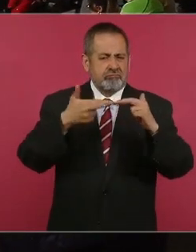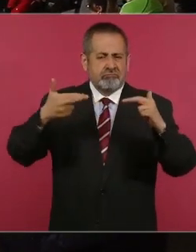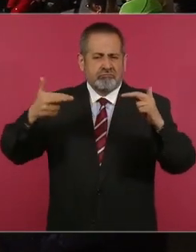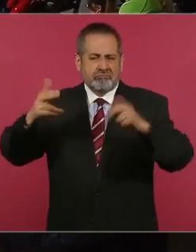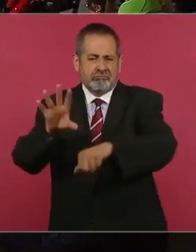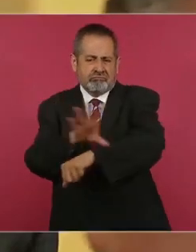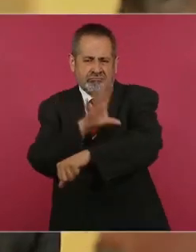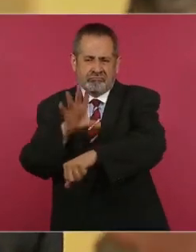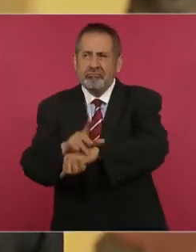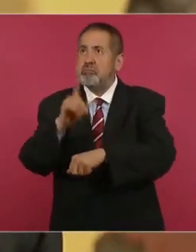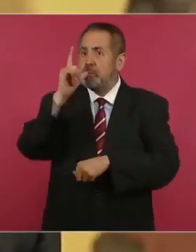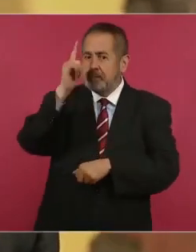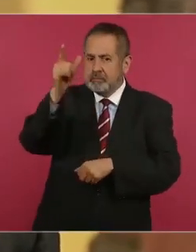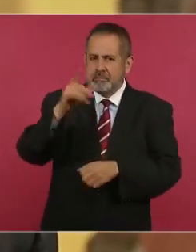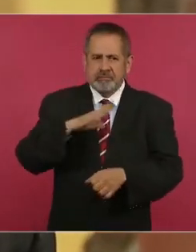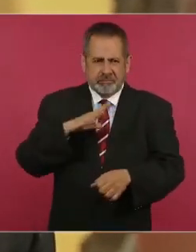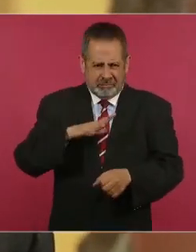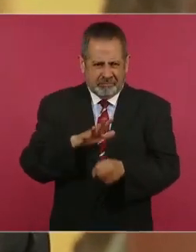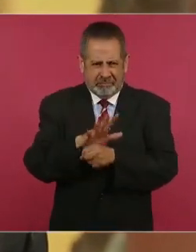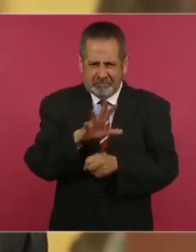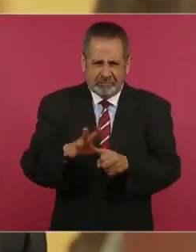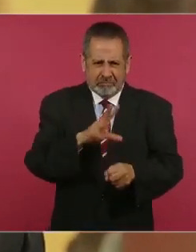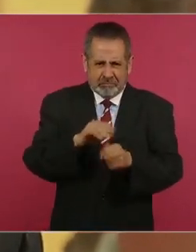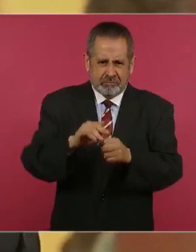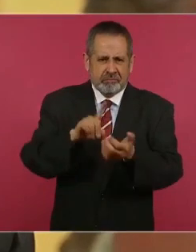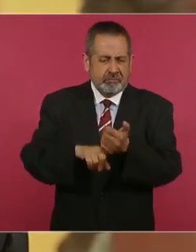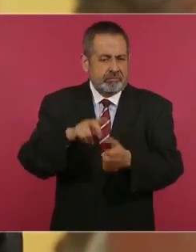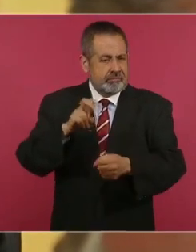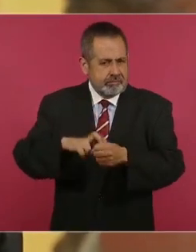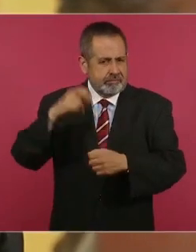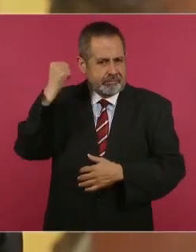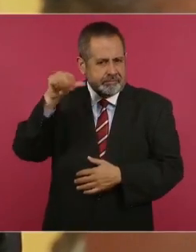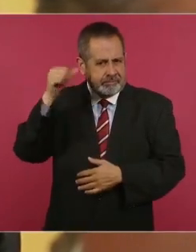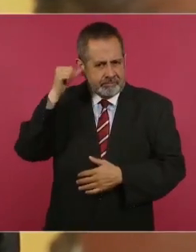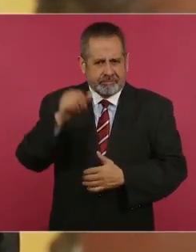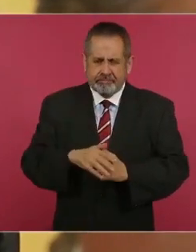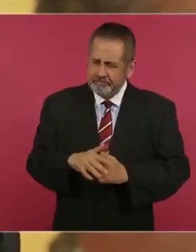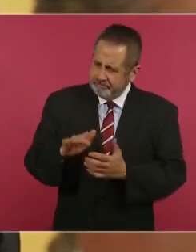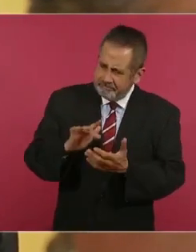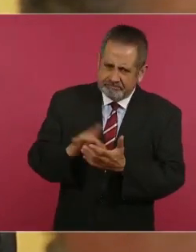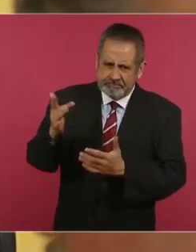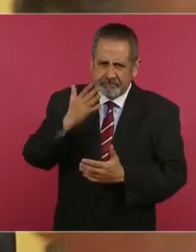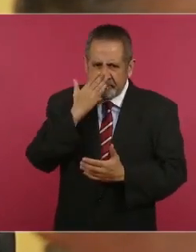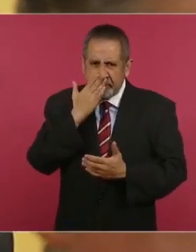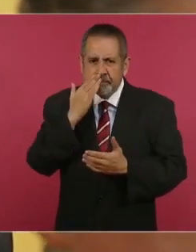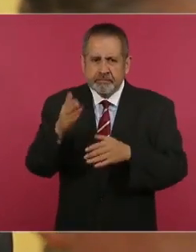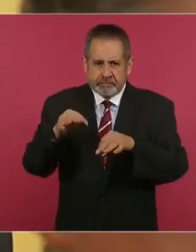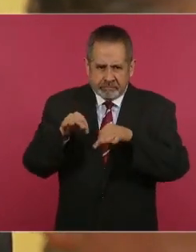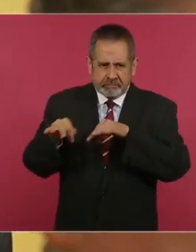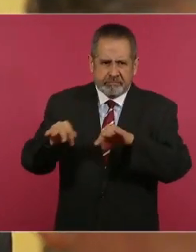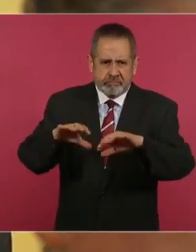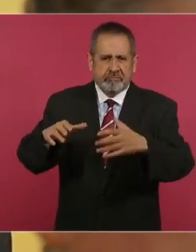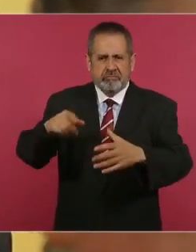servicio eléctrico en Acapulco. 18. al trabajo